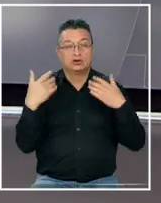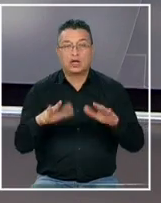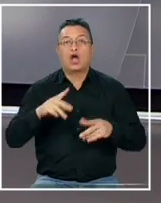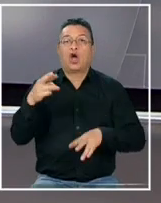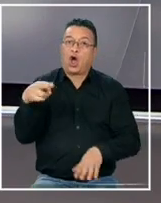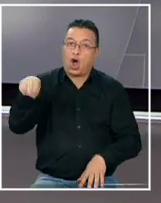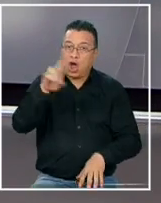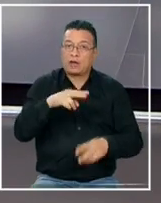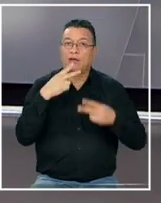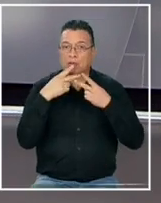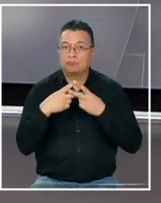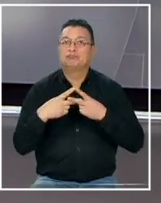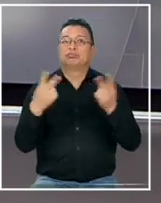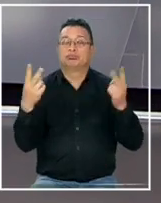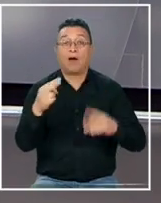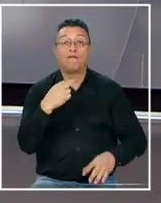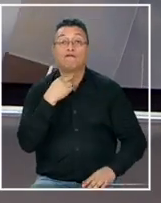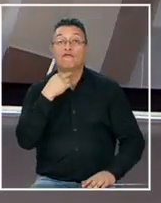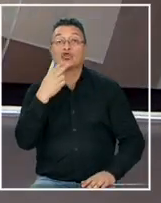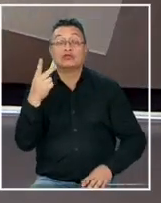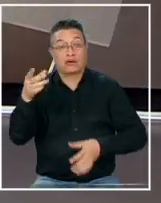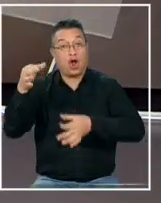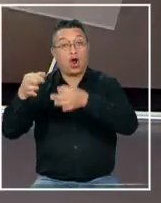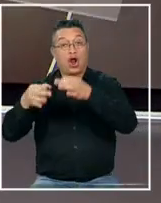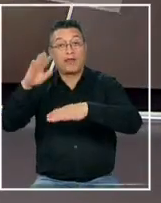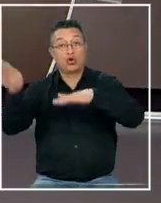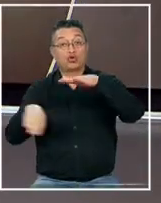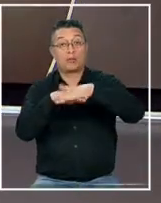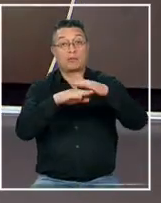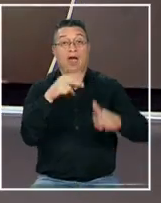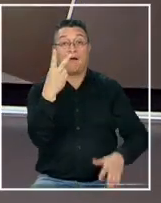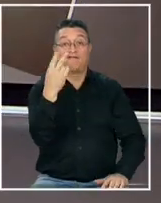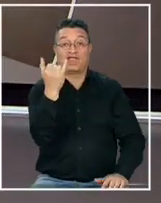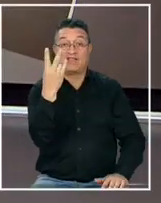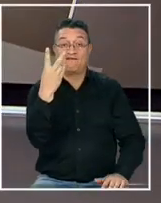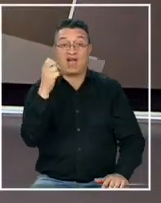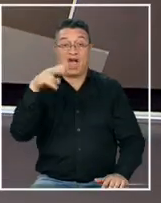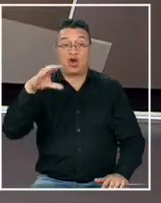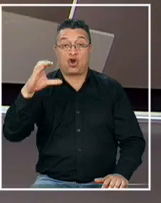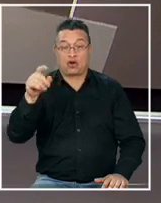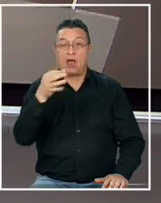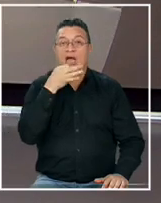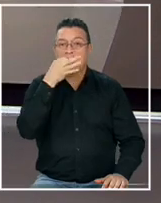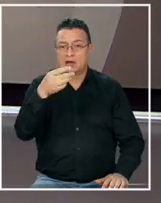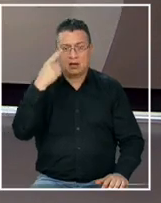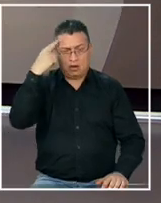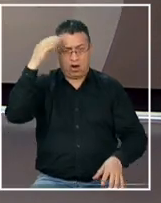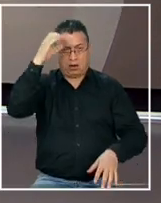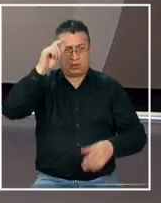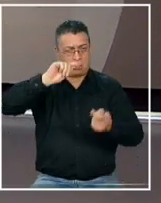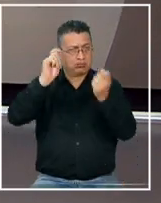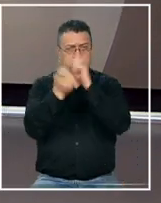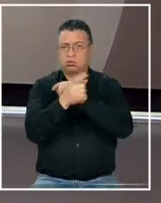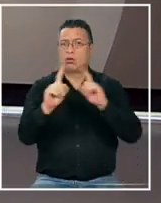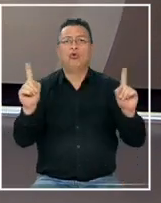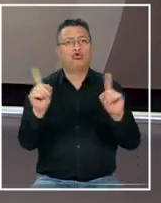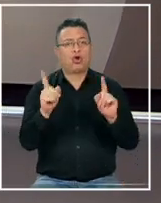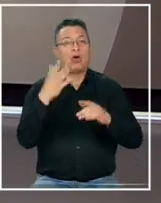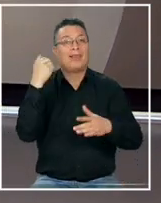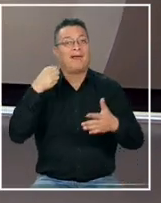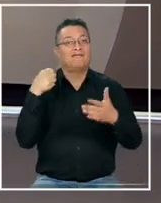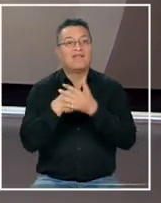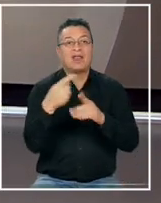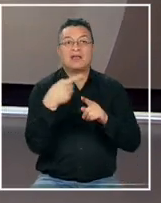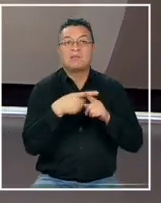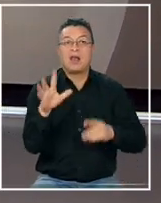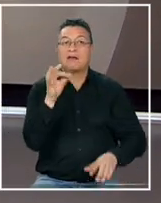nuevamente la agenda. La vocera de la Corte Suprema, Ángela Vivanco, descartó un cambio de criterio luego que el fin de semana